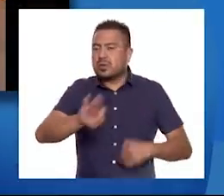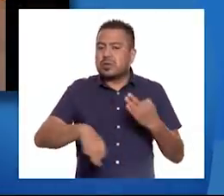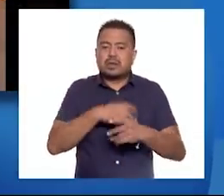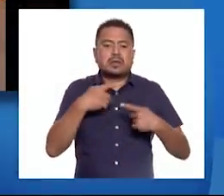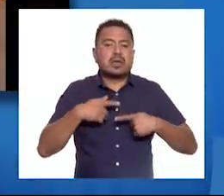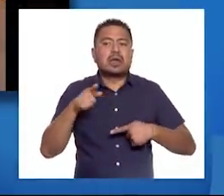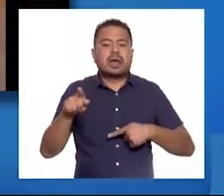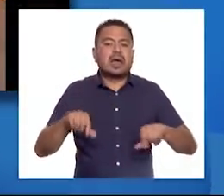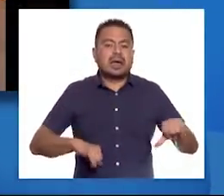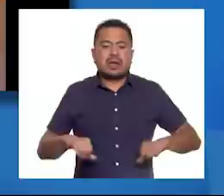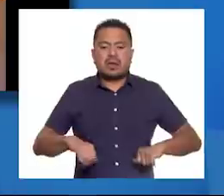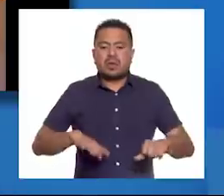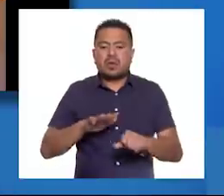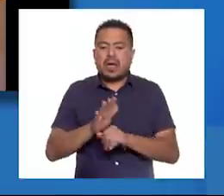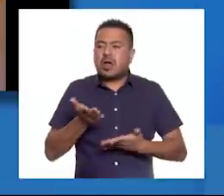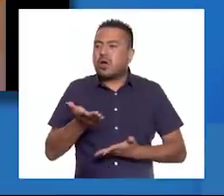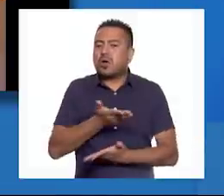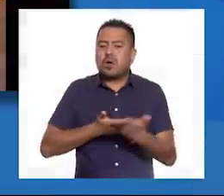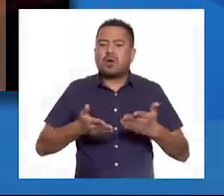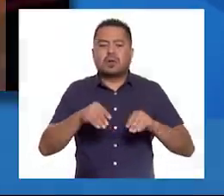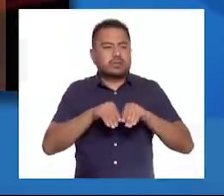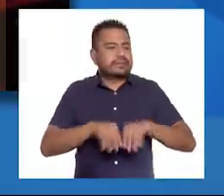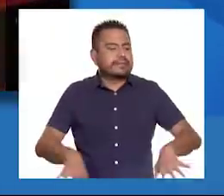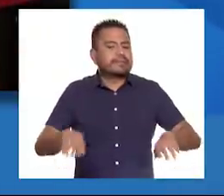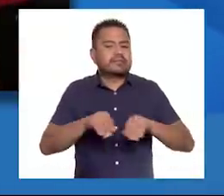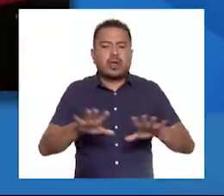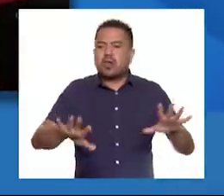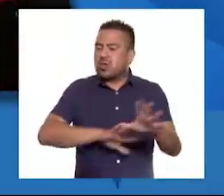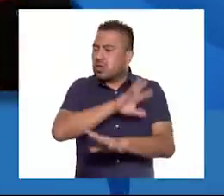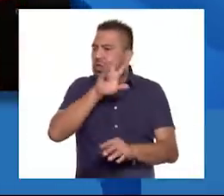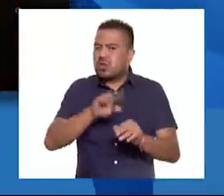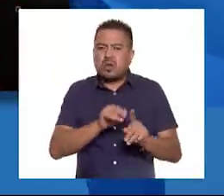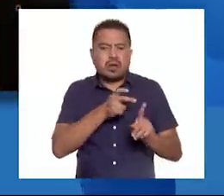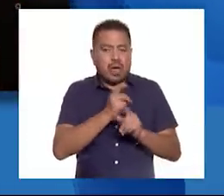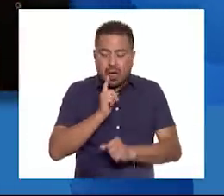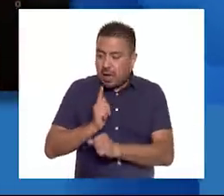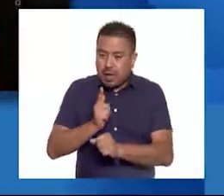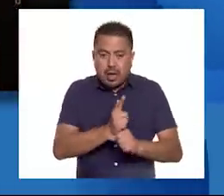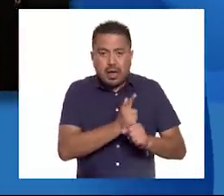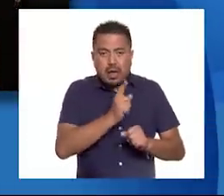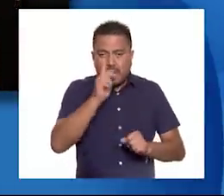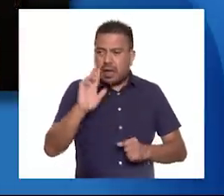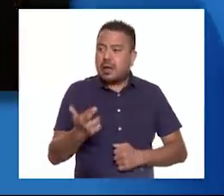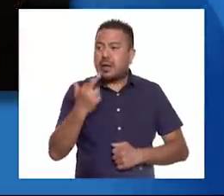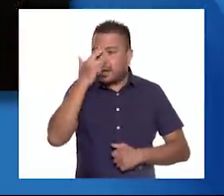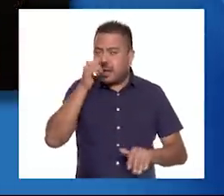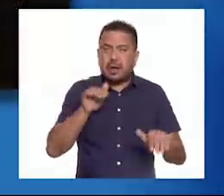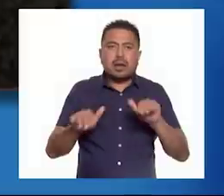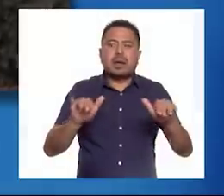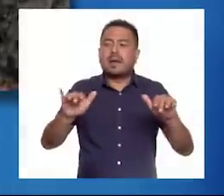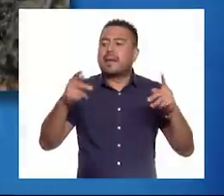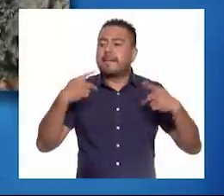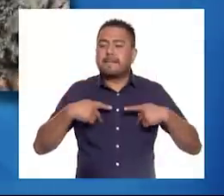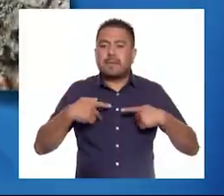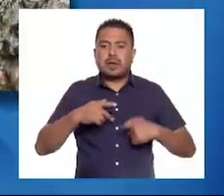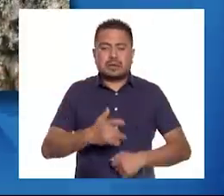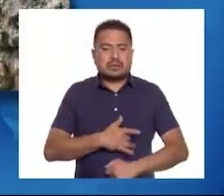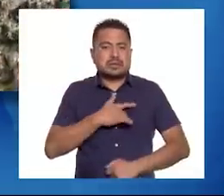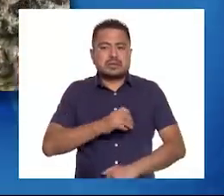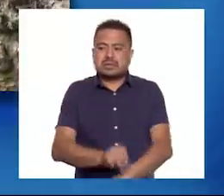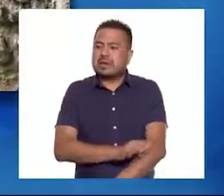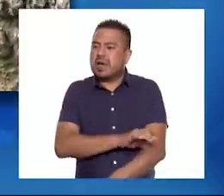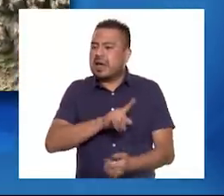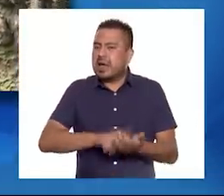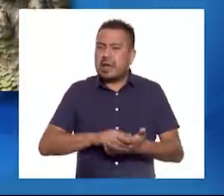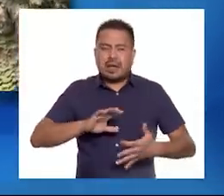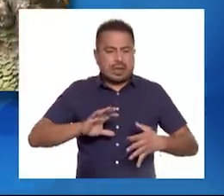Su tarea es compartir y difundir todo aquello que descubre para recordarle a las personas que las sensaciones van